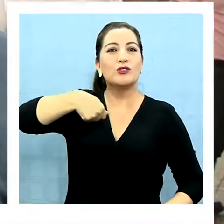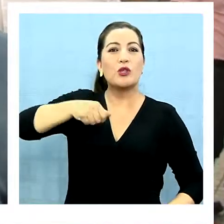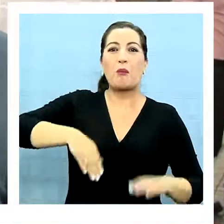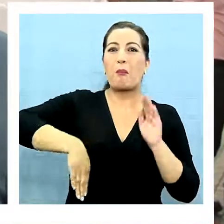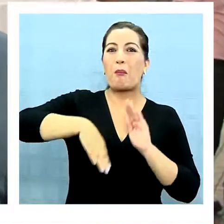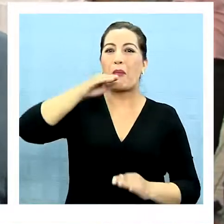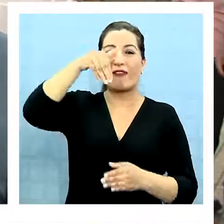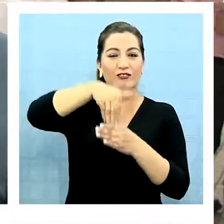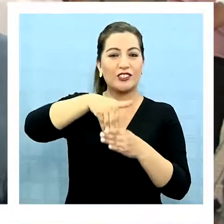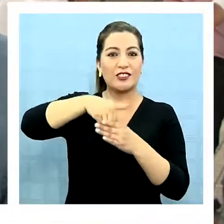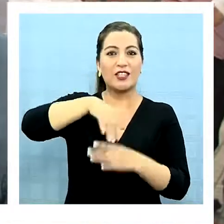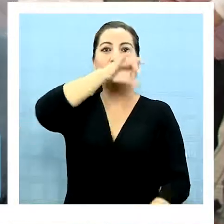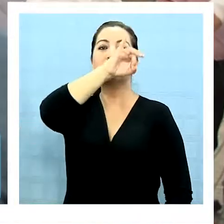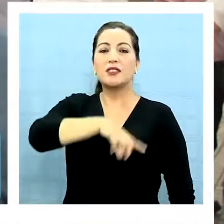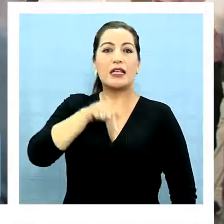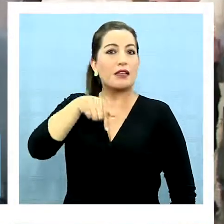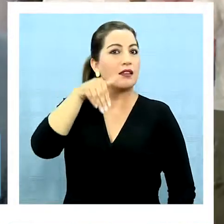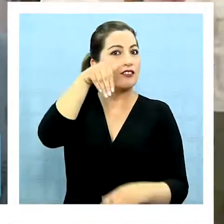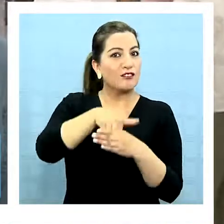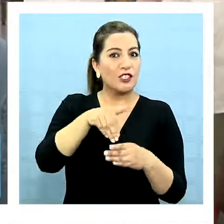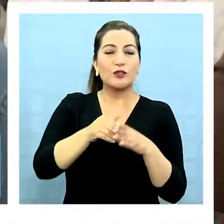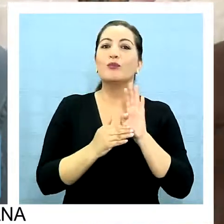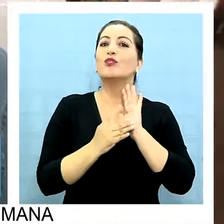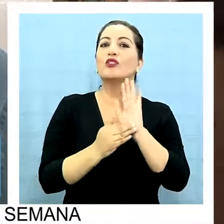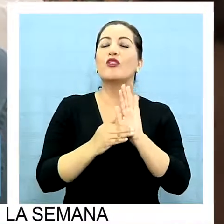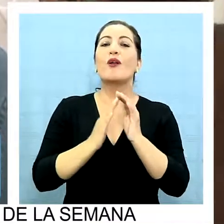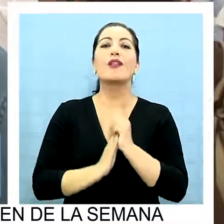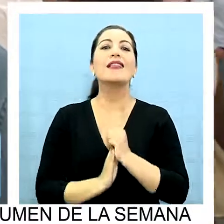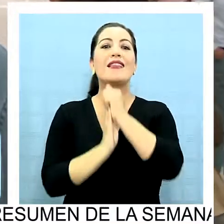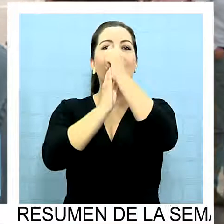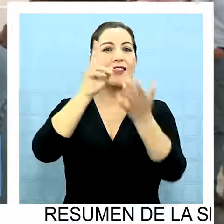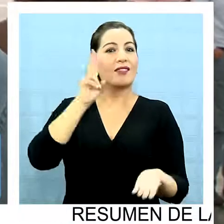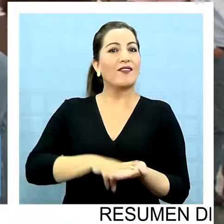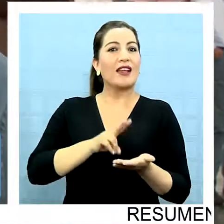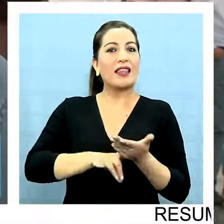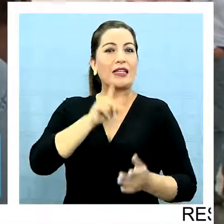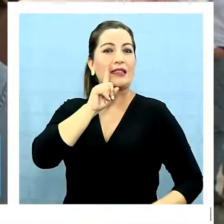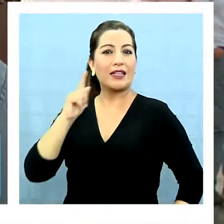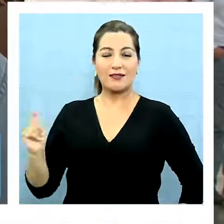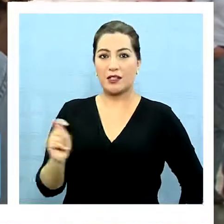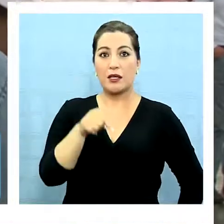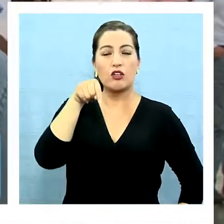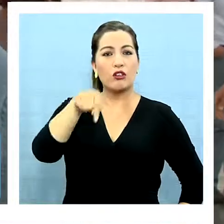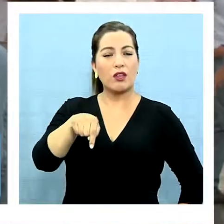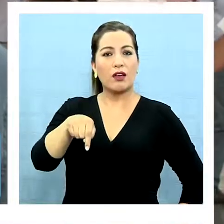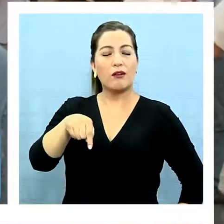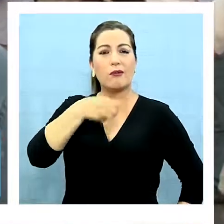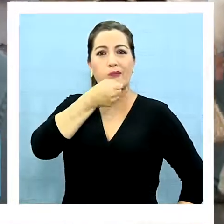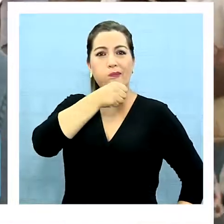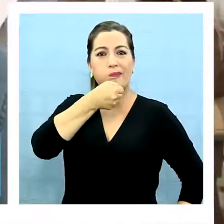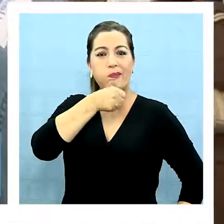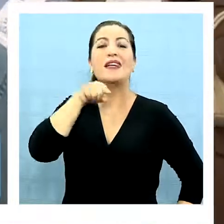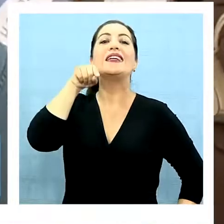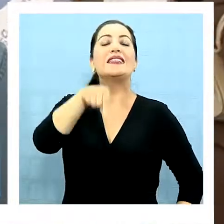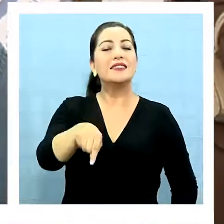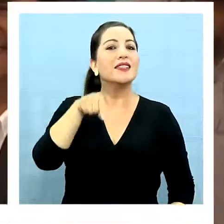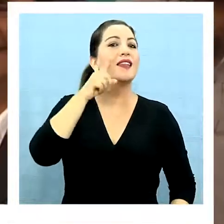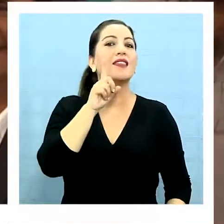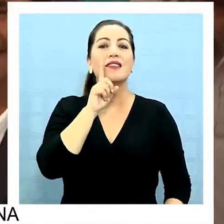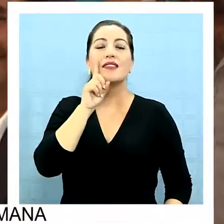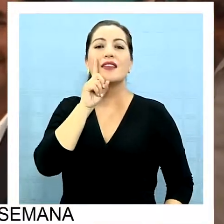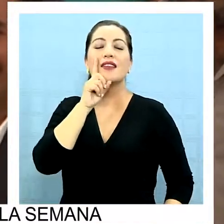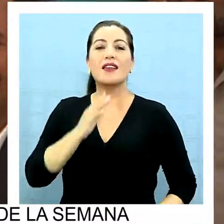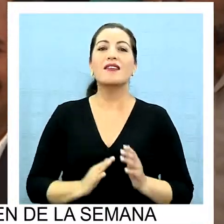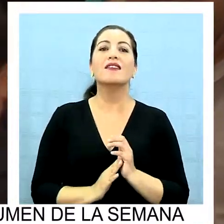solo es uno de los senadores más votados de Chile, sino que demostró en esta votación que es el verdadero líder que tiene Tarapacá. Y hoy día en esta conferencia están todos los